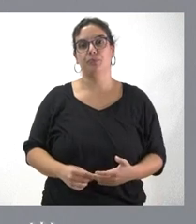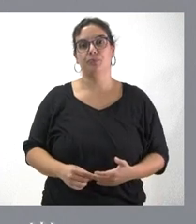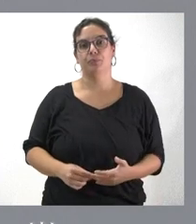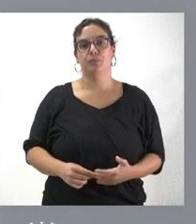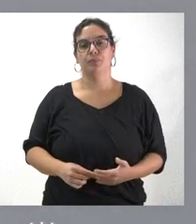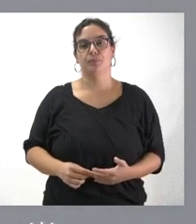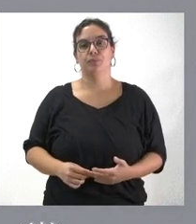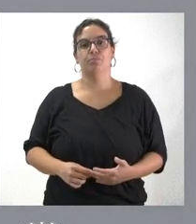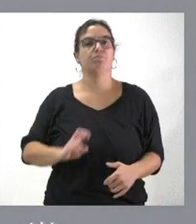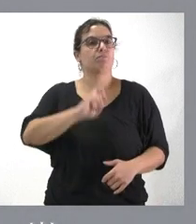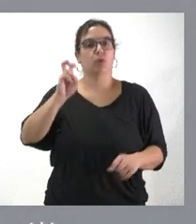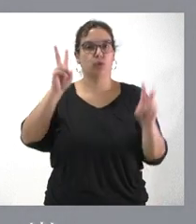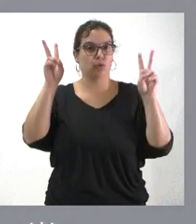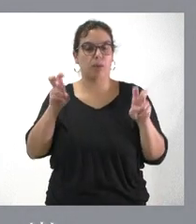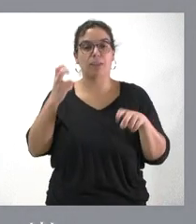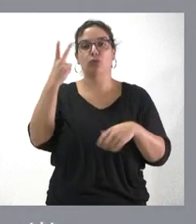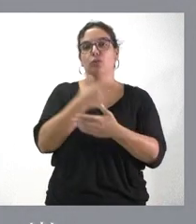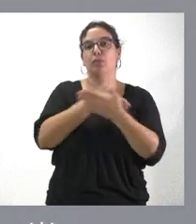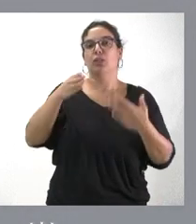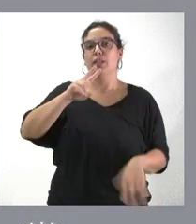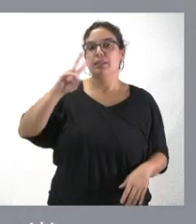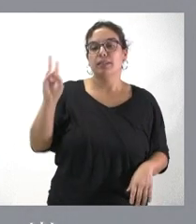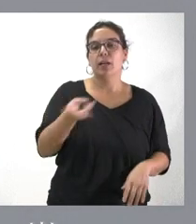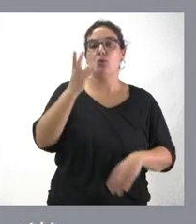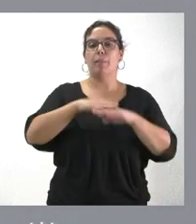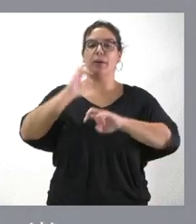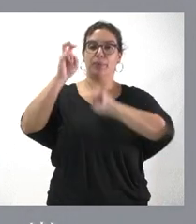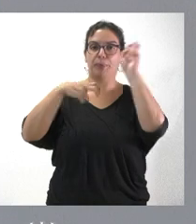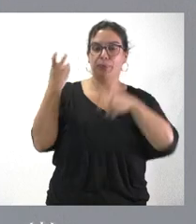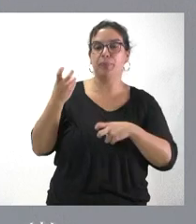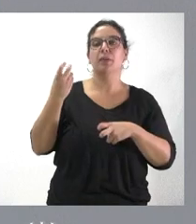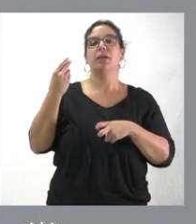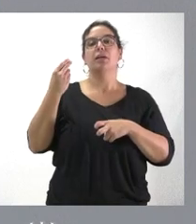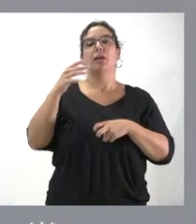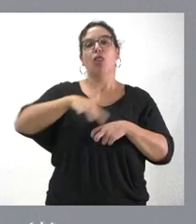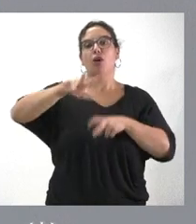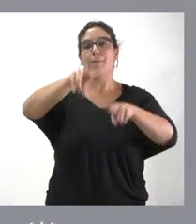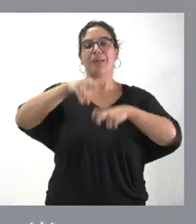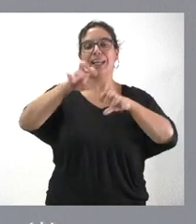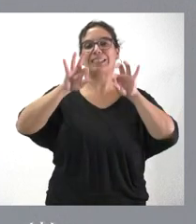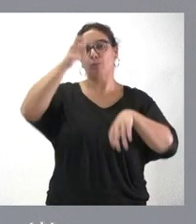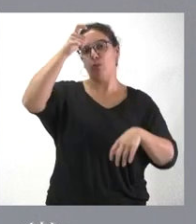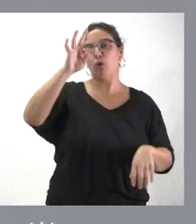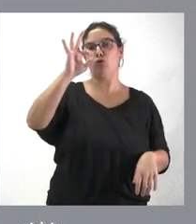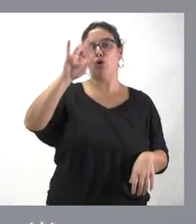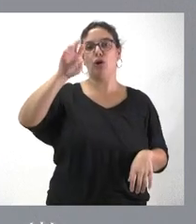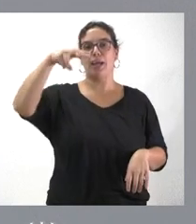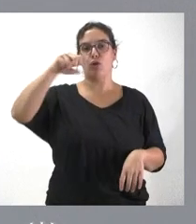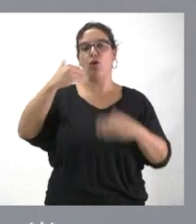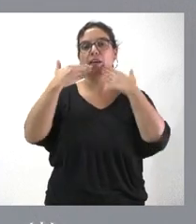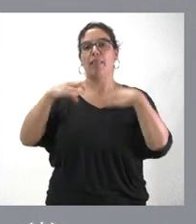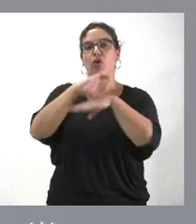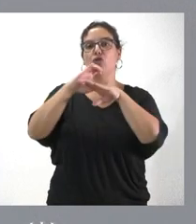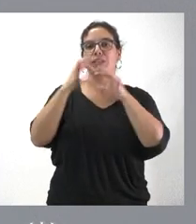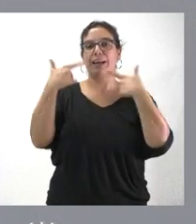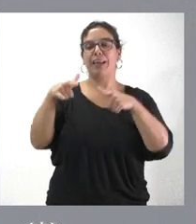Pasando a otros asuntos, 2 millones de euros para restaurar los espacios mineros de Toreno en León a través de la Consejería de Medio Ambiente. un proyecto